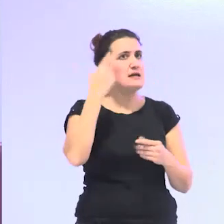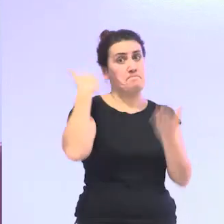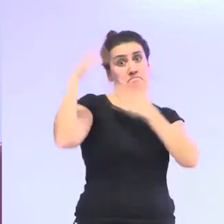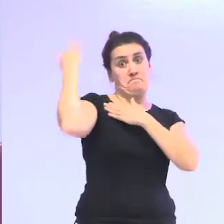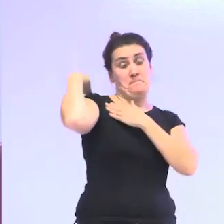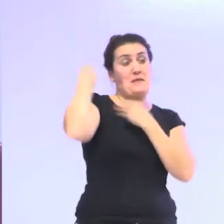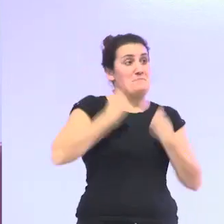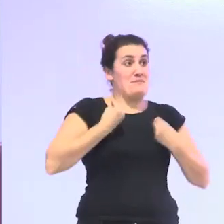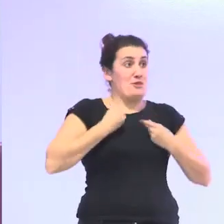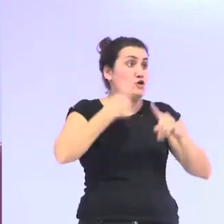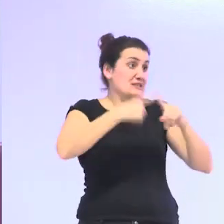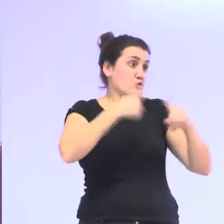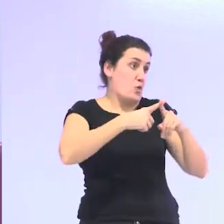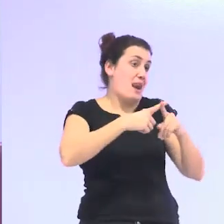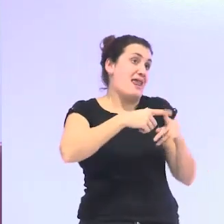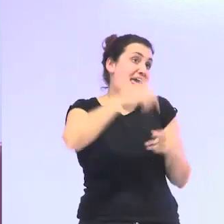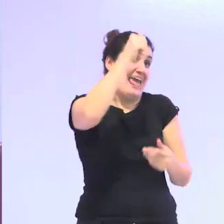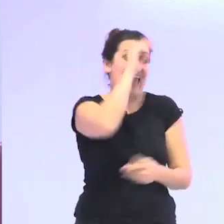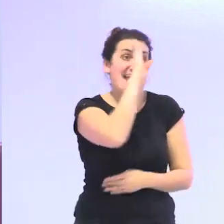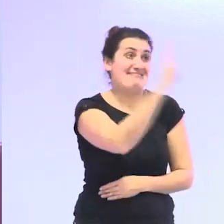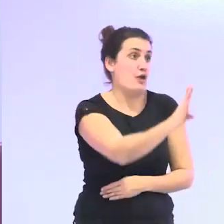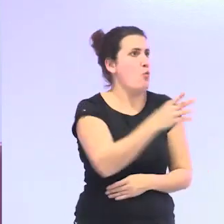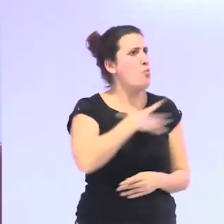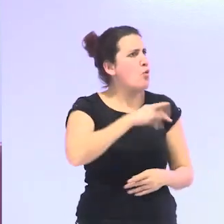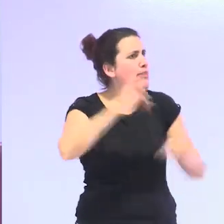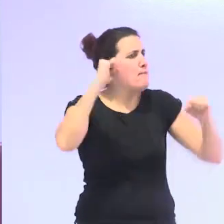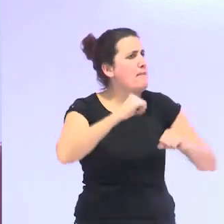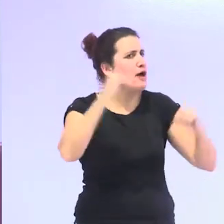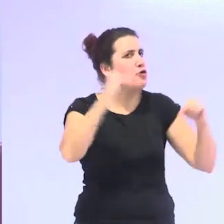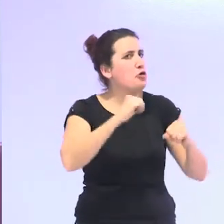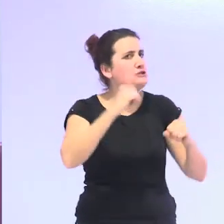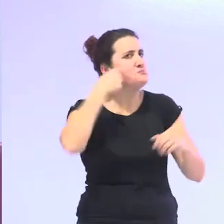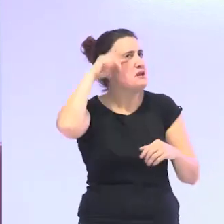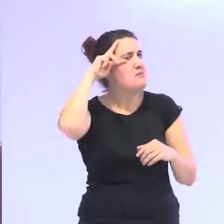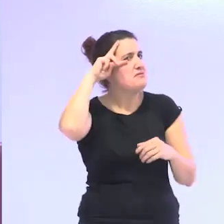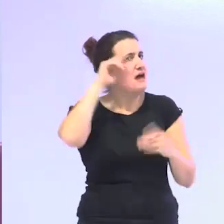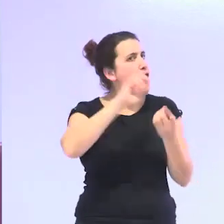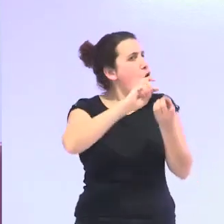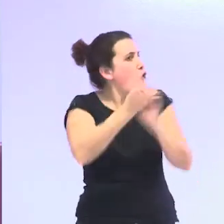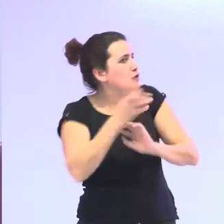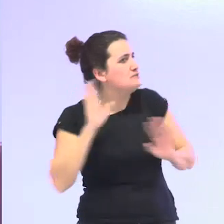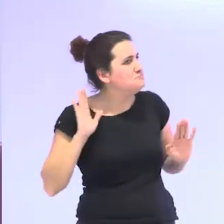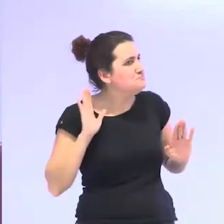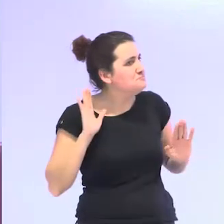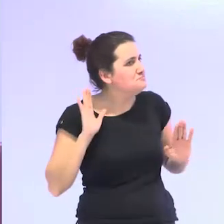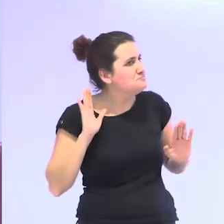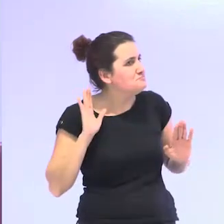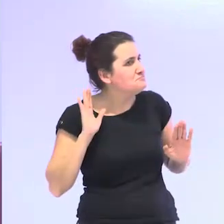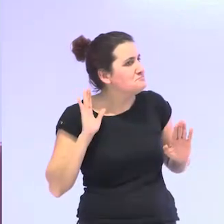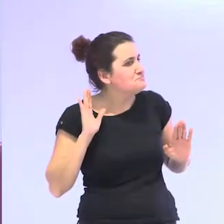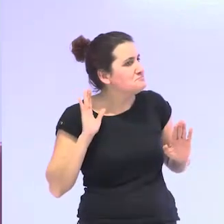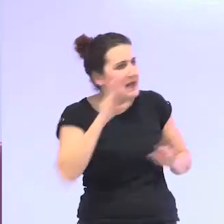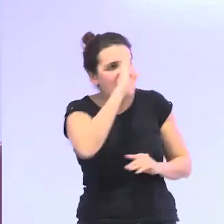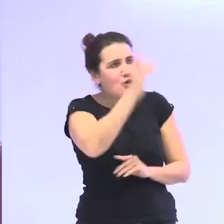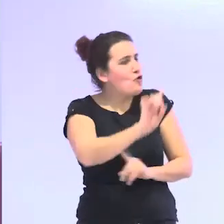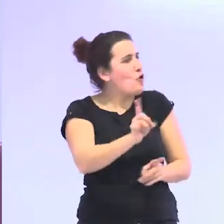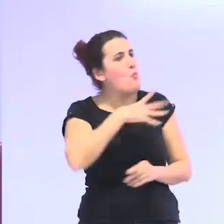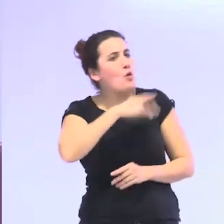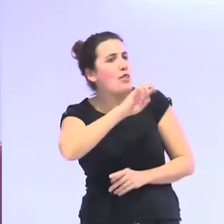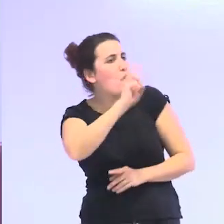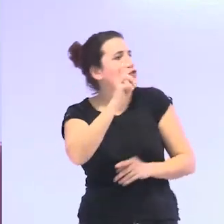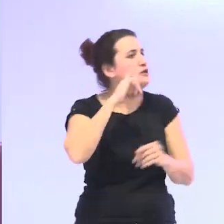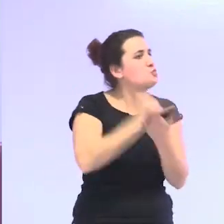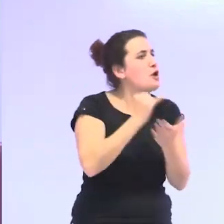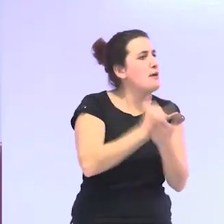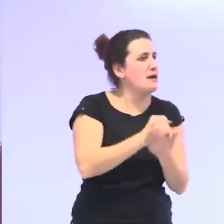sexualidad heterosexual llegadas a mayores experimentan otras sexualidades que eso también es muy interesante cuando